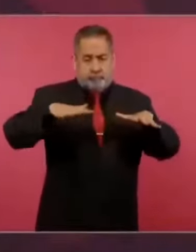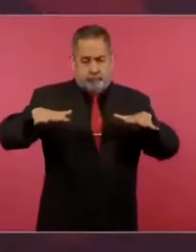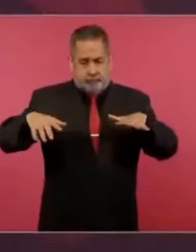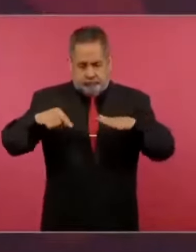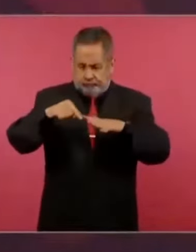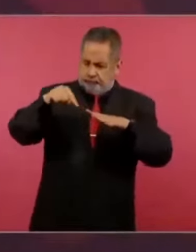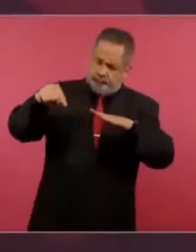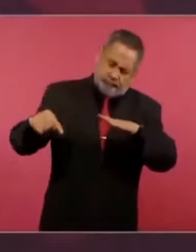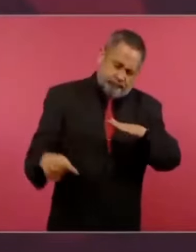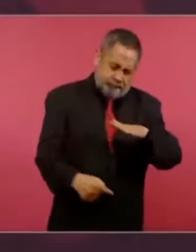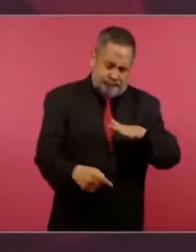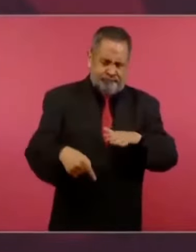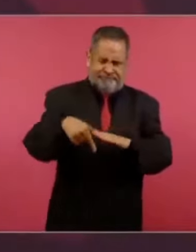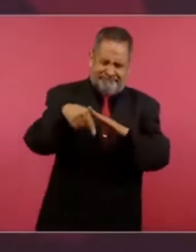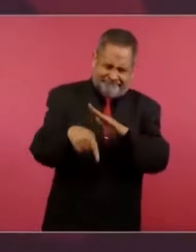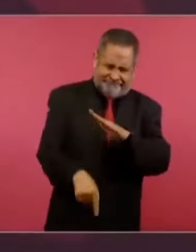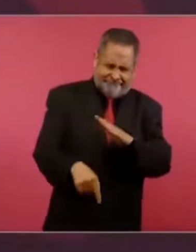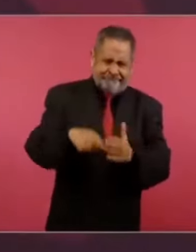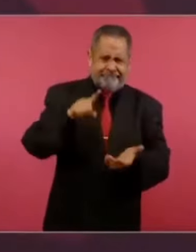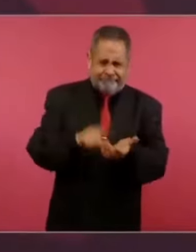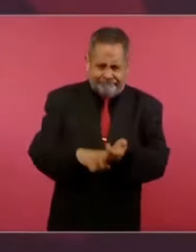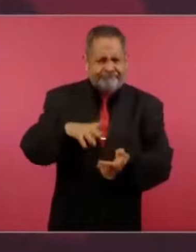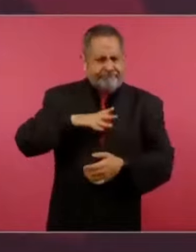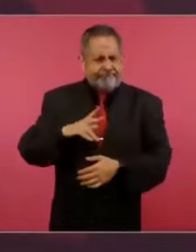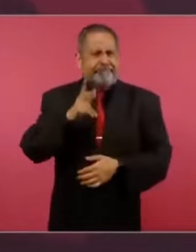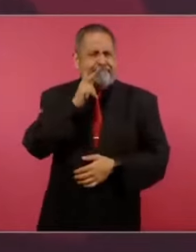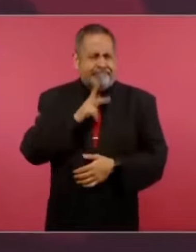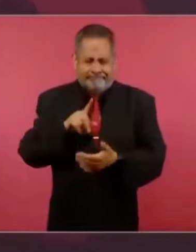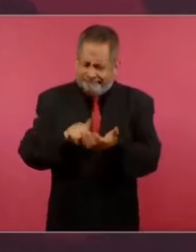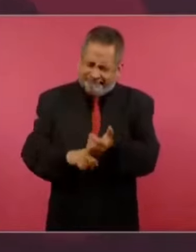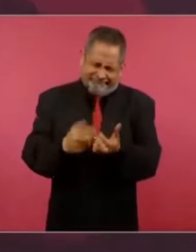en las aguas profundas,